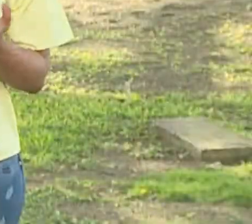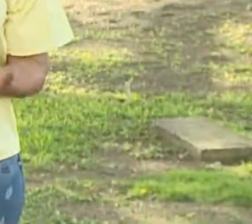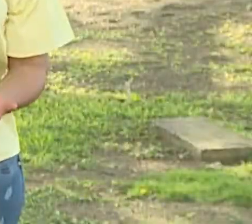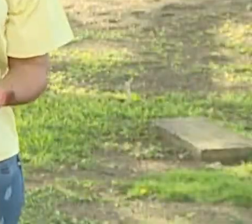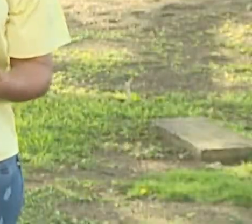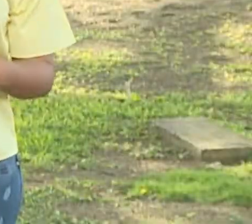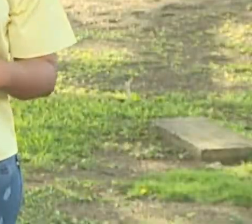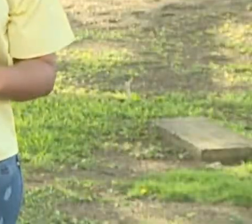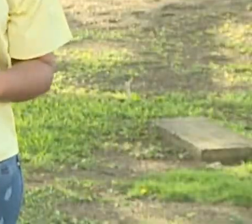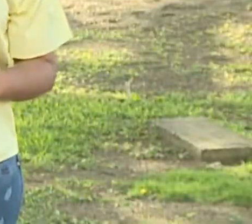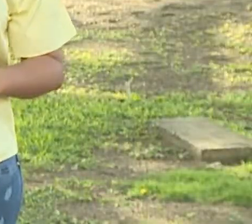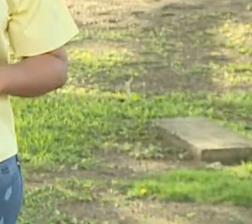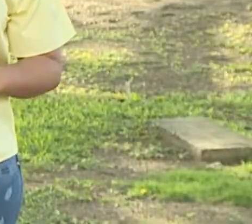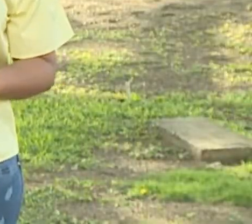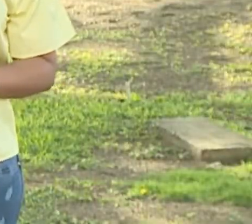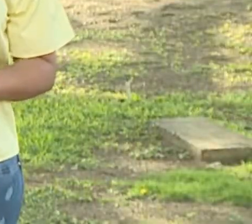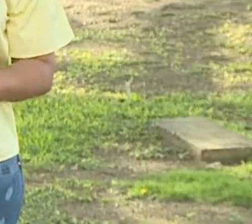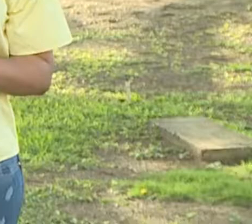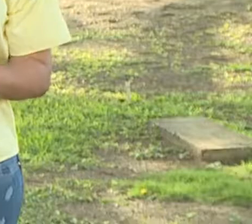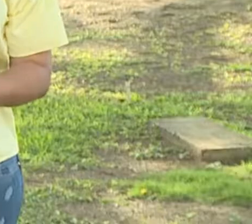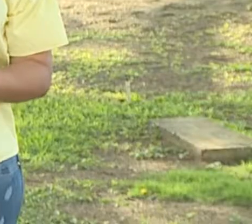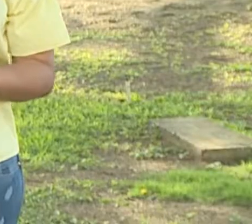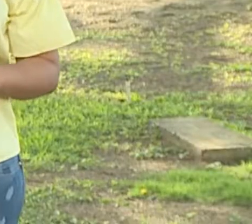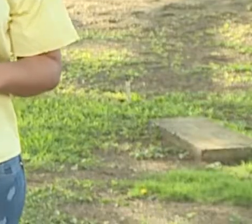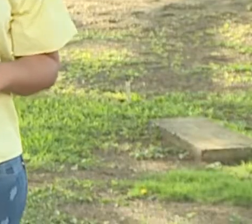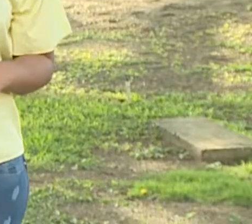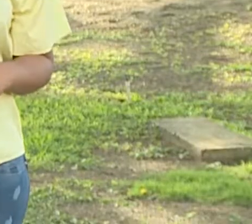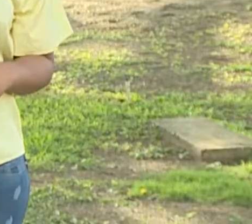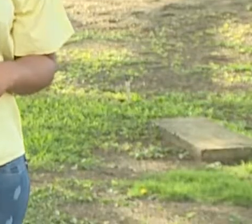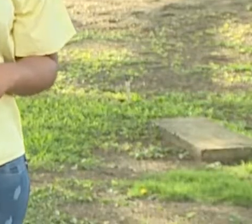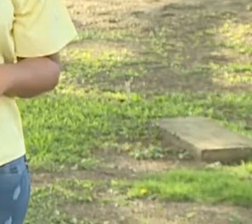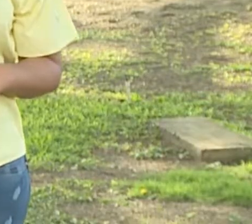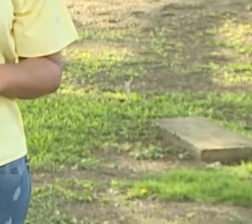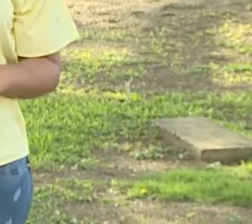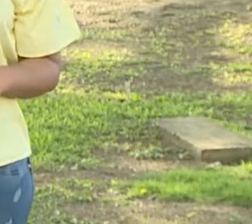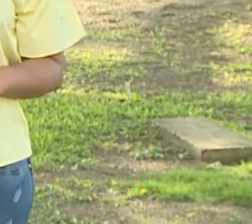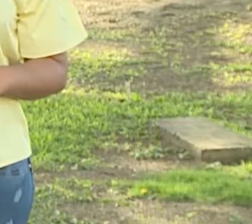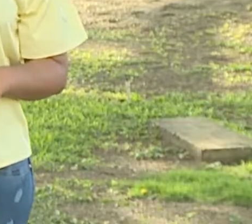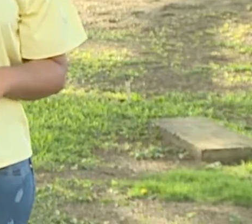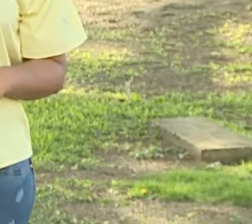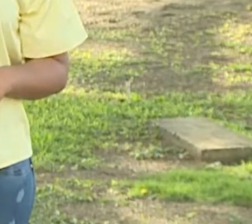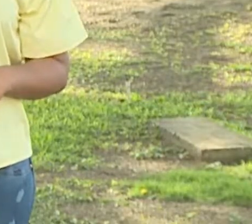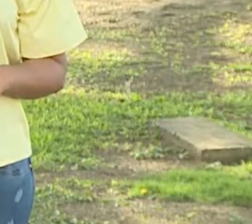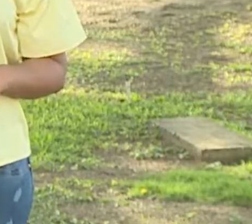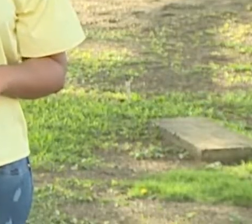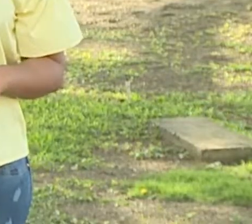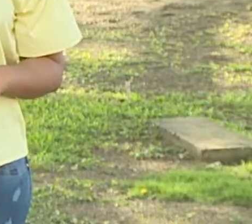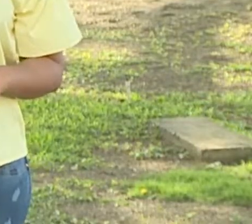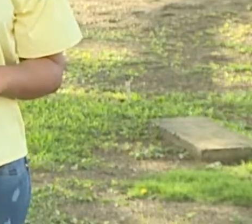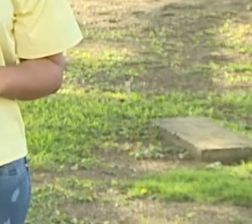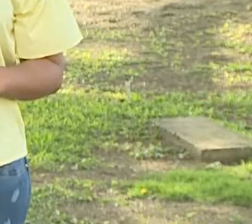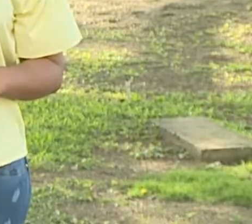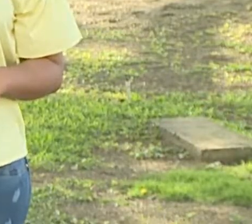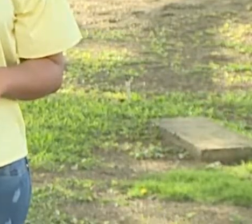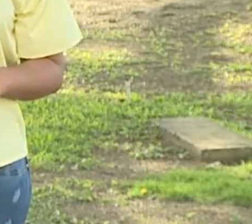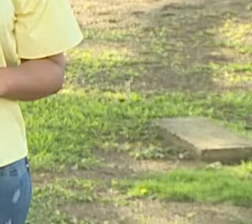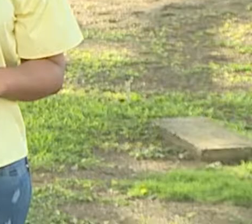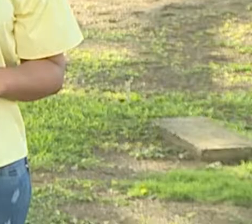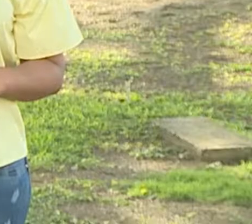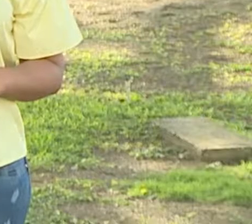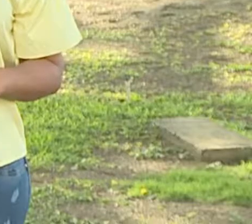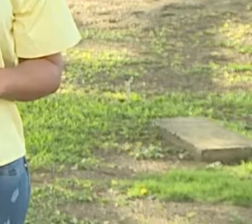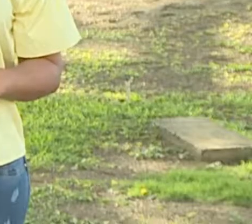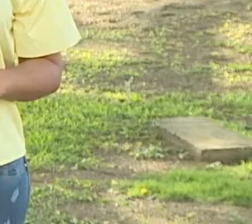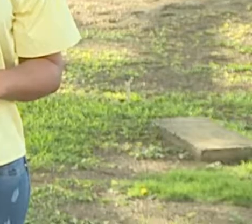La Universidad del Magdalena realizó la séptima versión de la Semana de la Ciencia Unimagdalena Crea. Dentro de las diferentes actividades